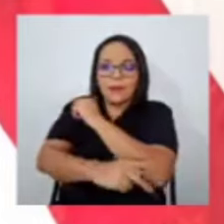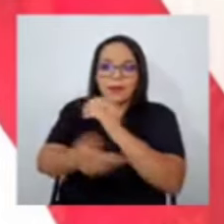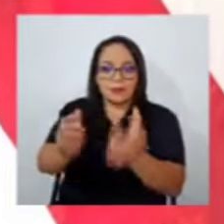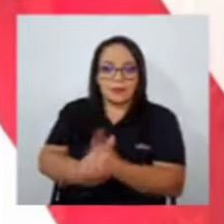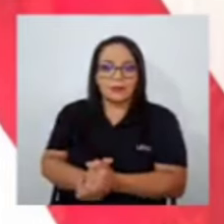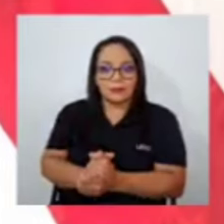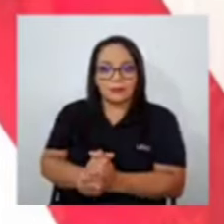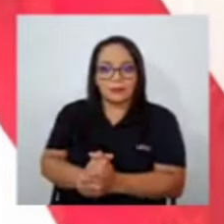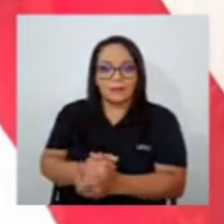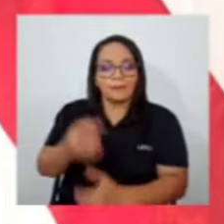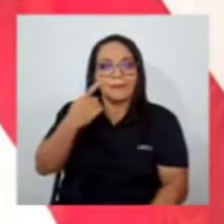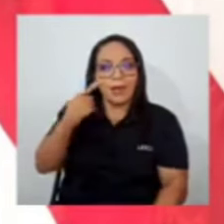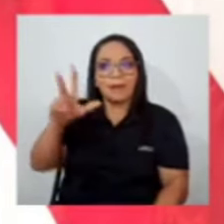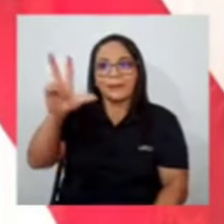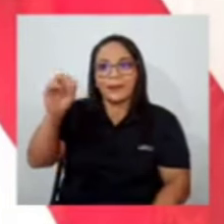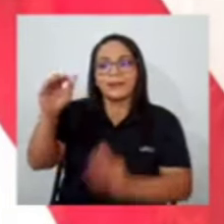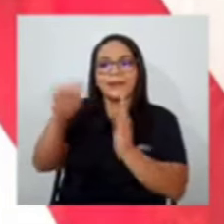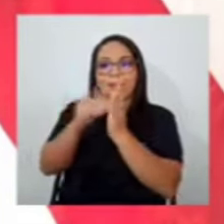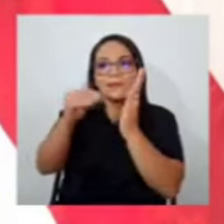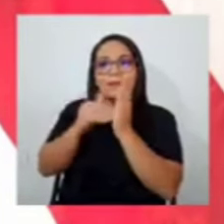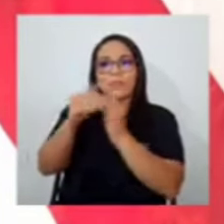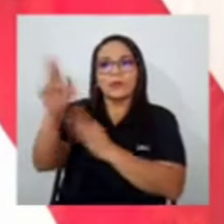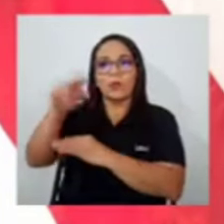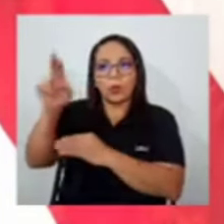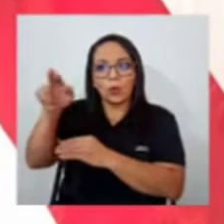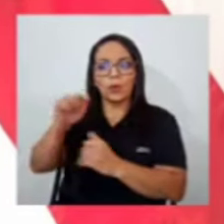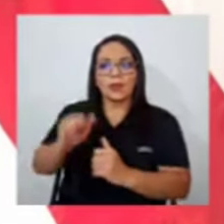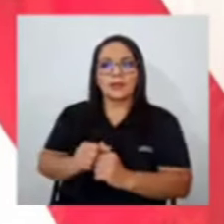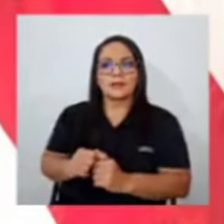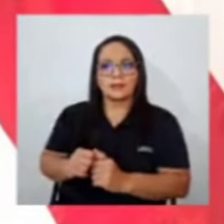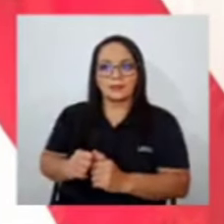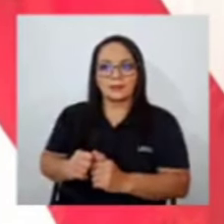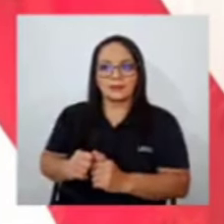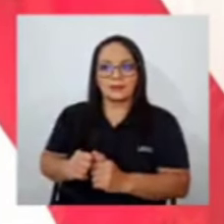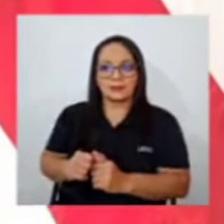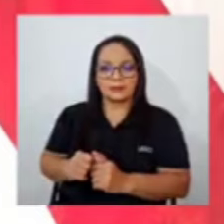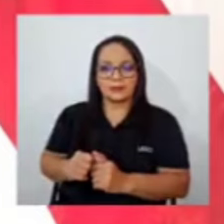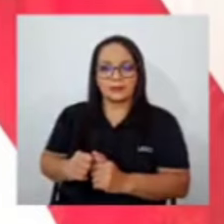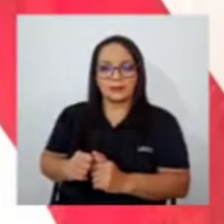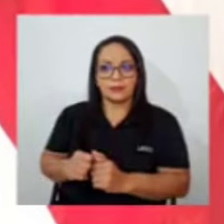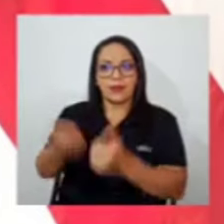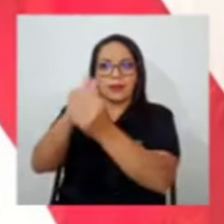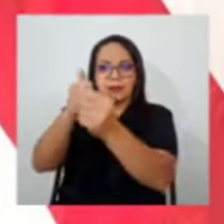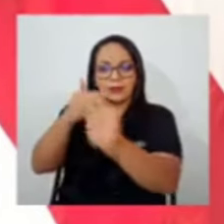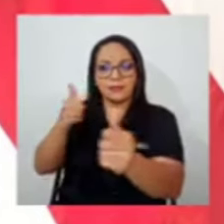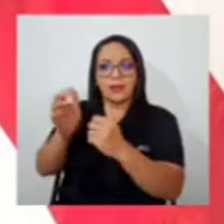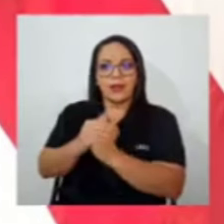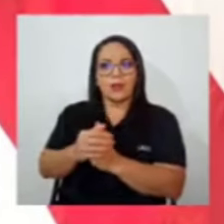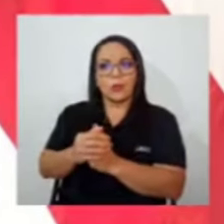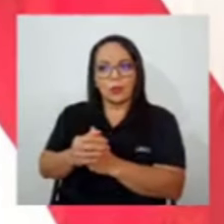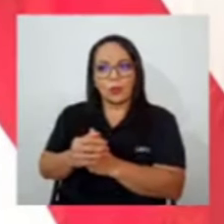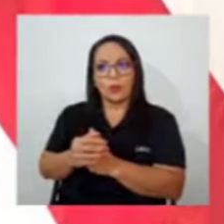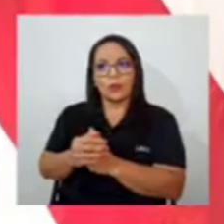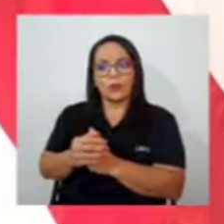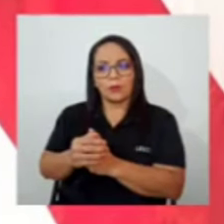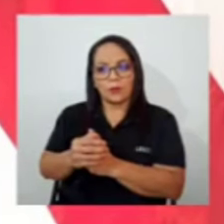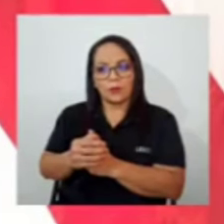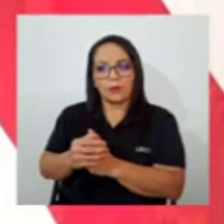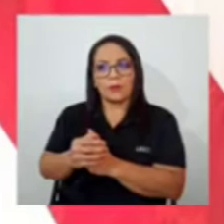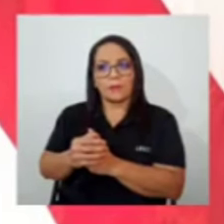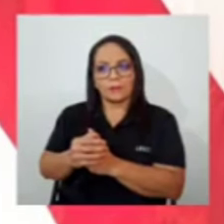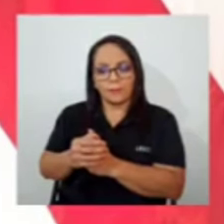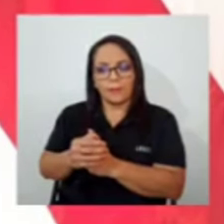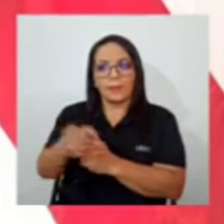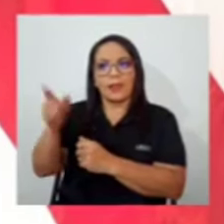millones de colones, que le van a un puñado de familias, incluyendo gente, y en su mayoría,